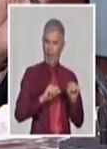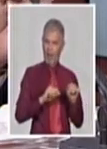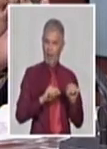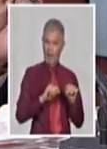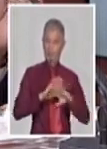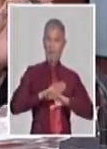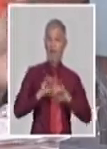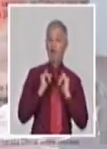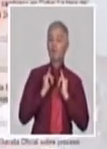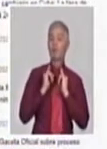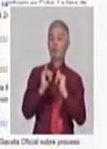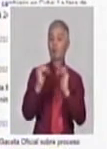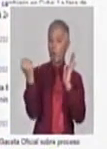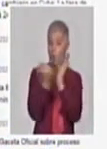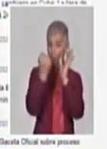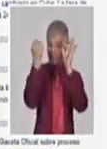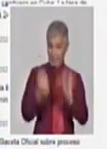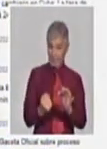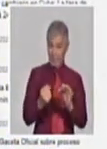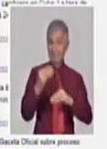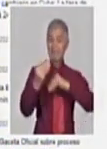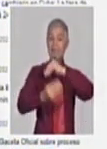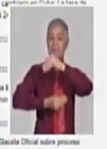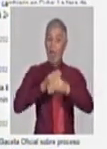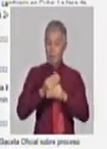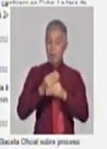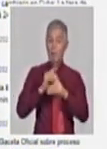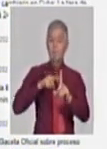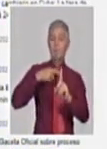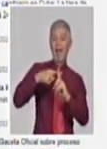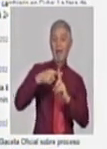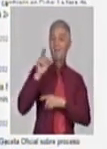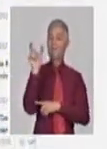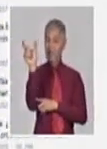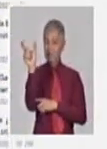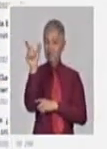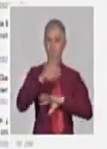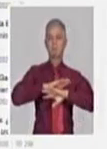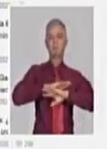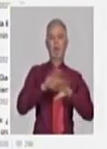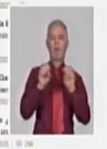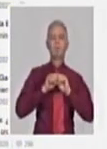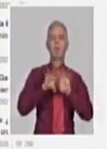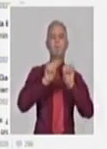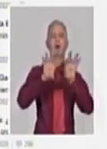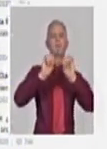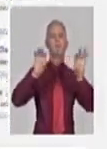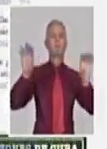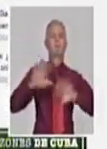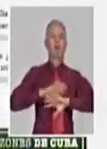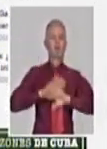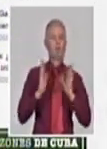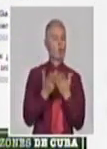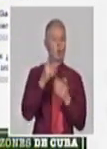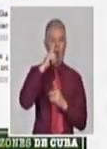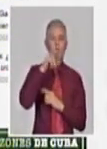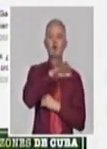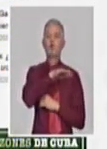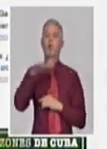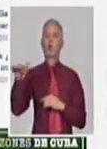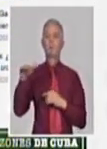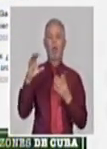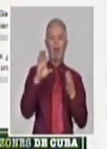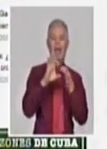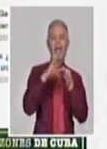que ya hacía público el tipo cambio y la fecha, entonces automáticamente se empezaron a poner las normas en la Gaceta